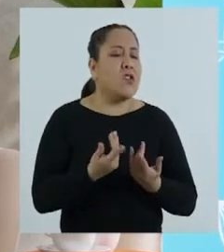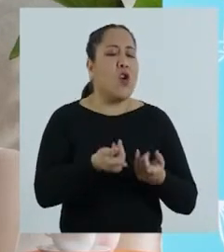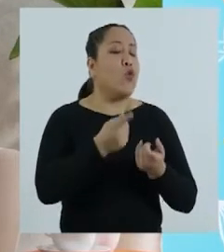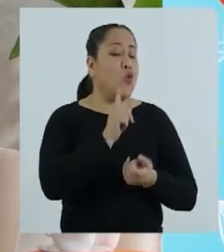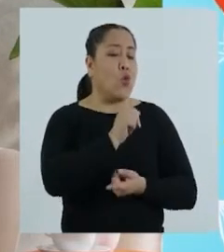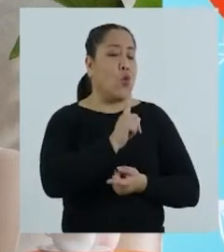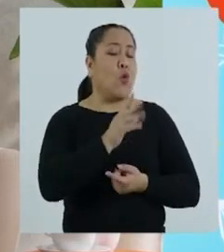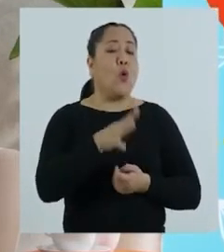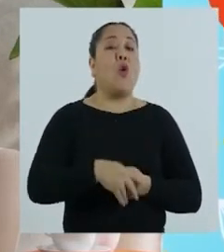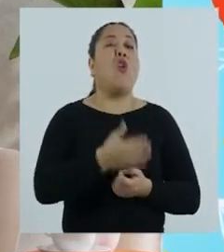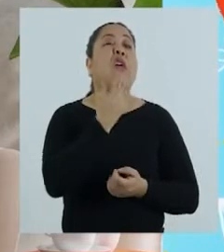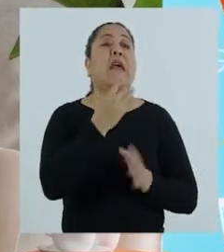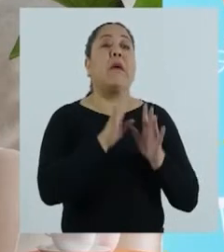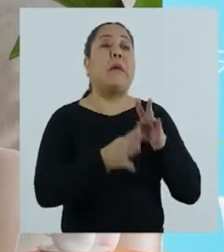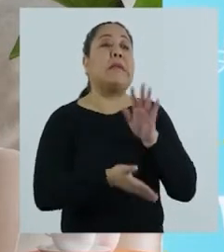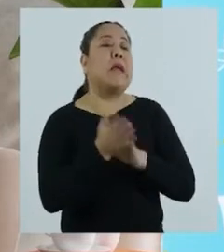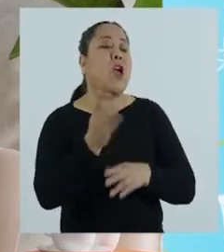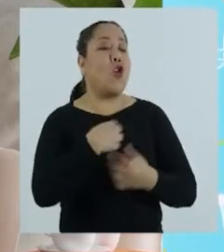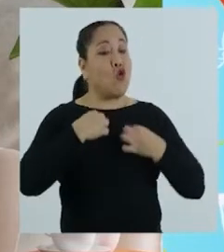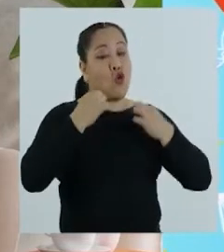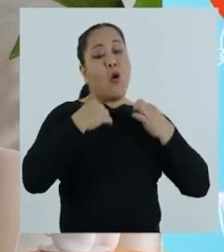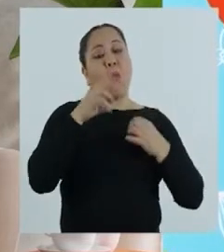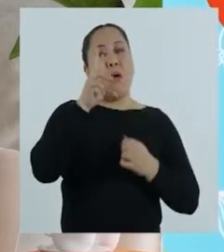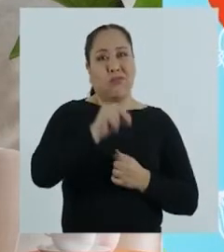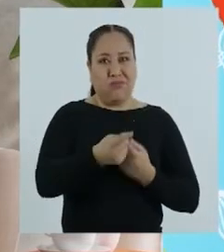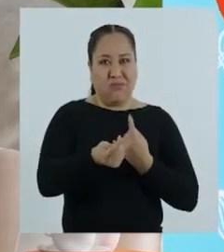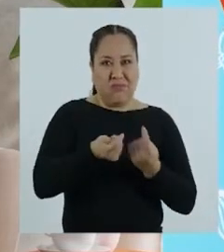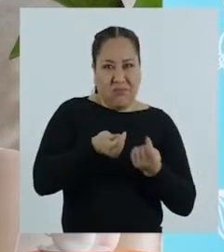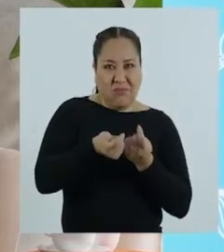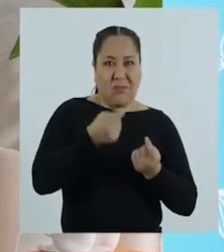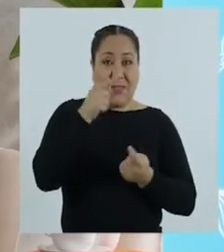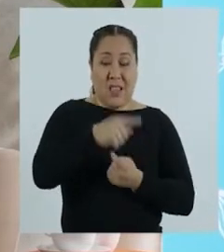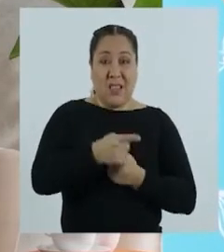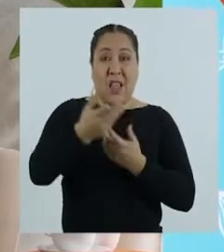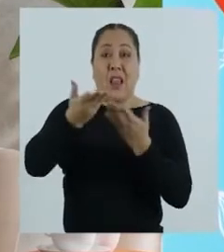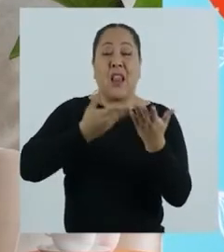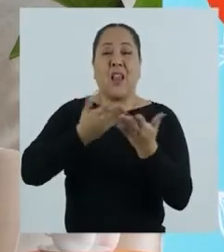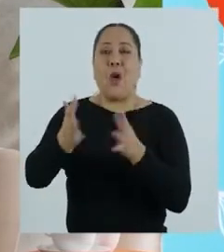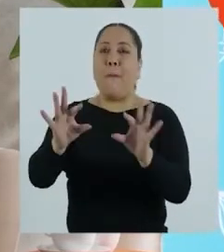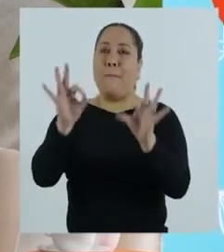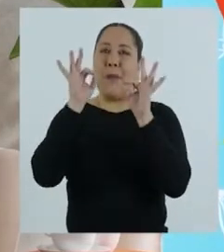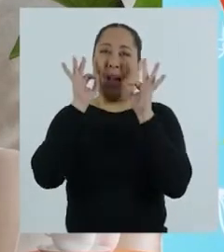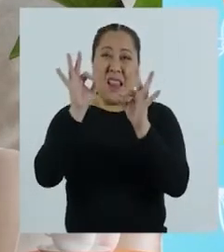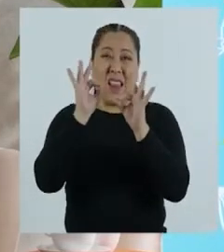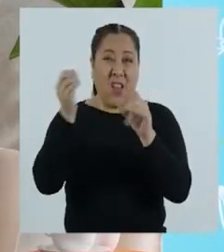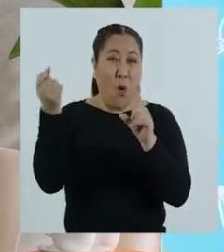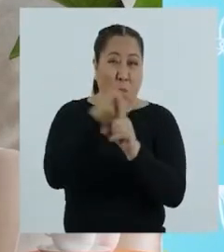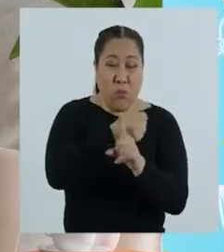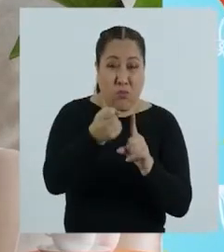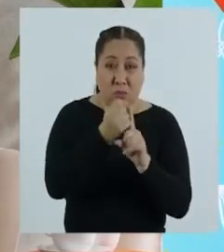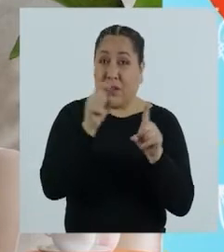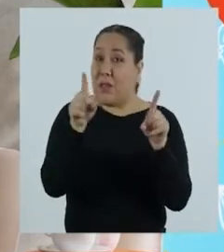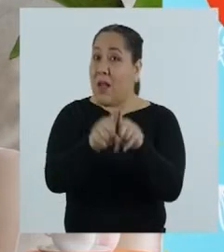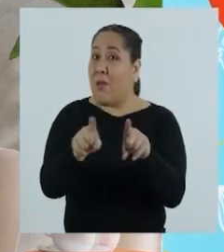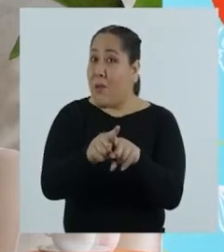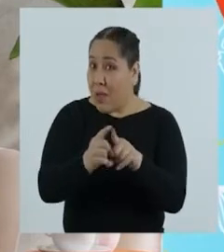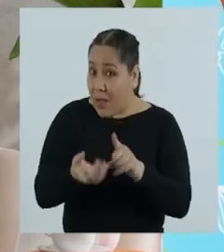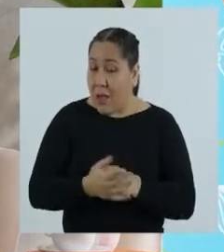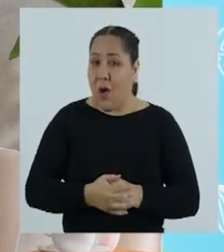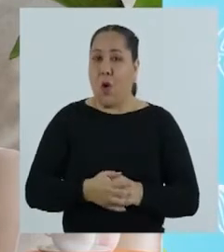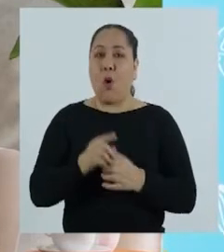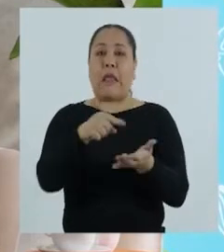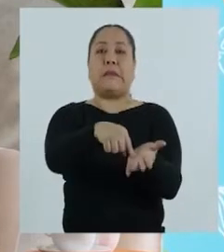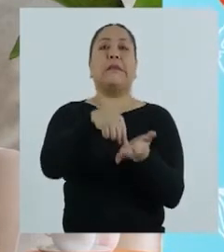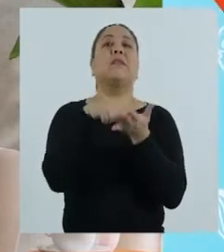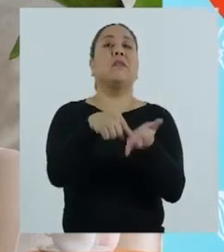con quién hablan, con quién salen, cómo se visten. Una relación tiene riesgo de violencia